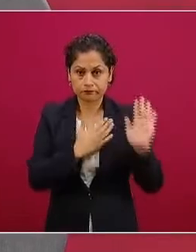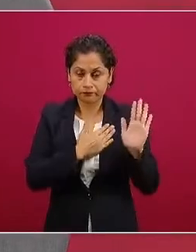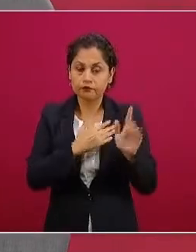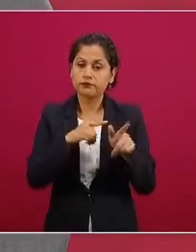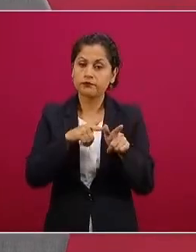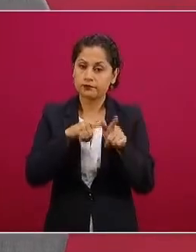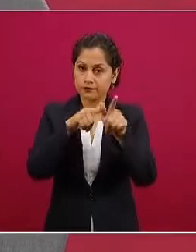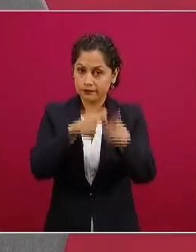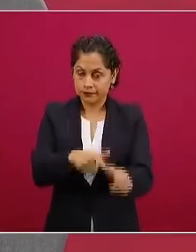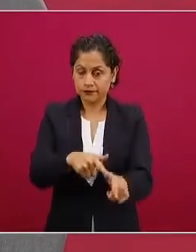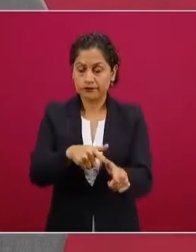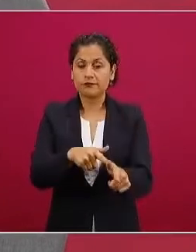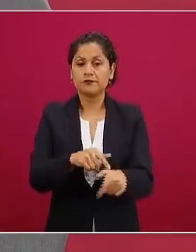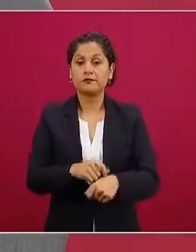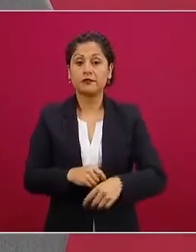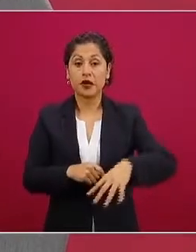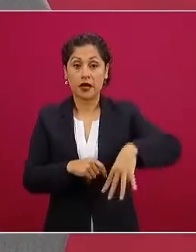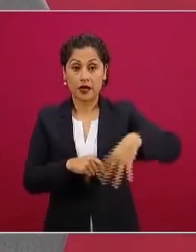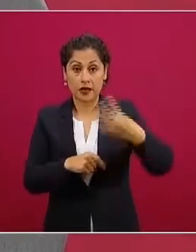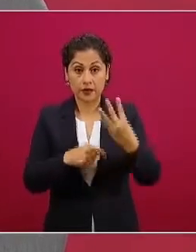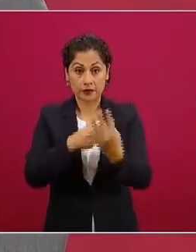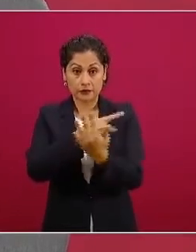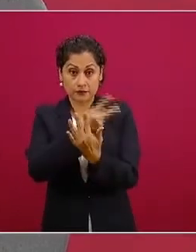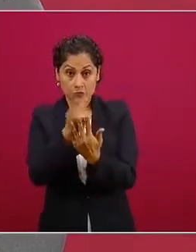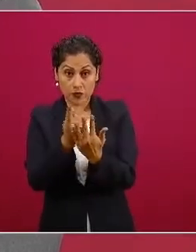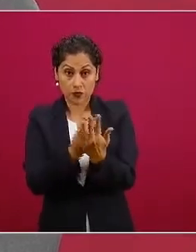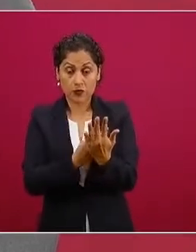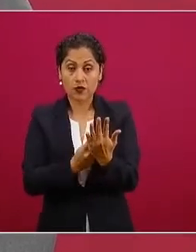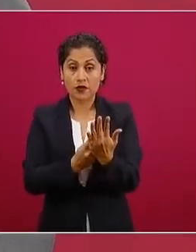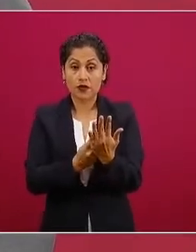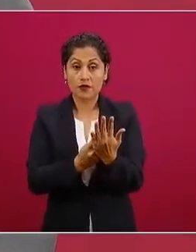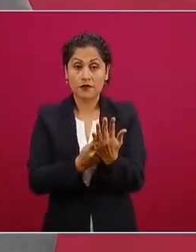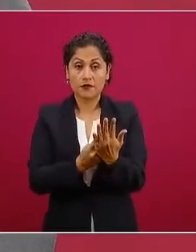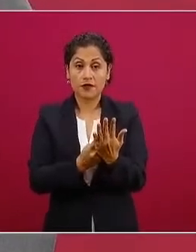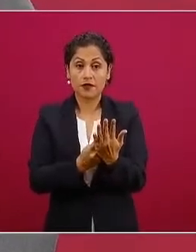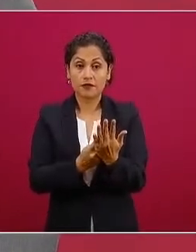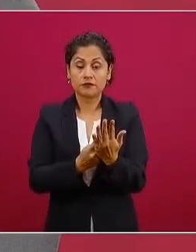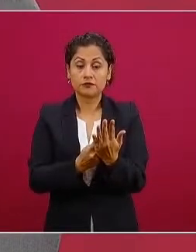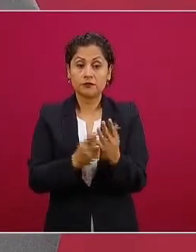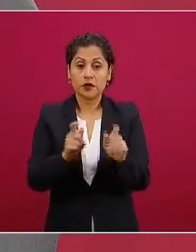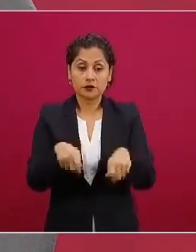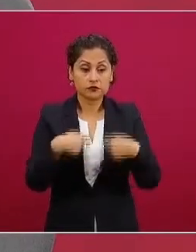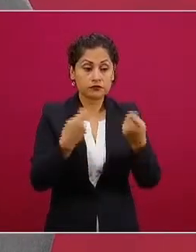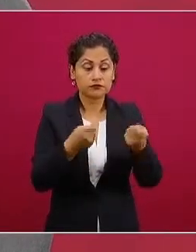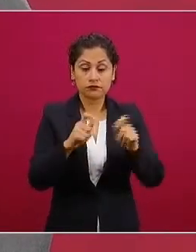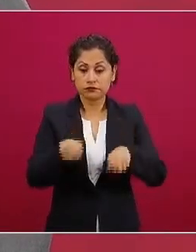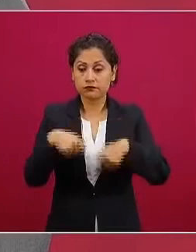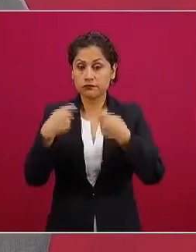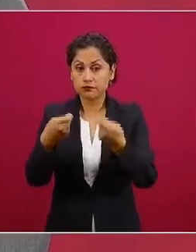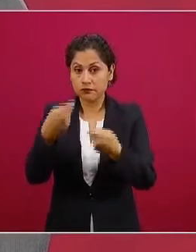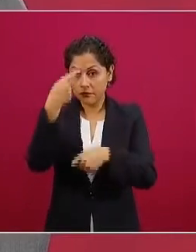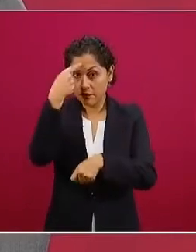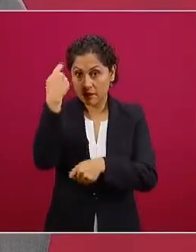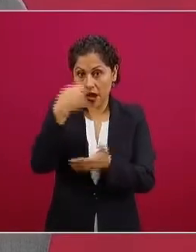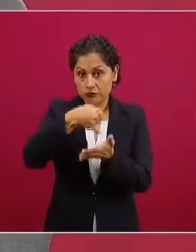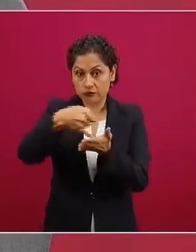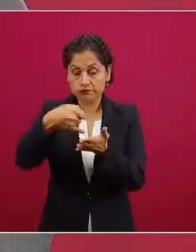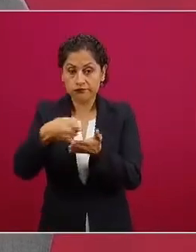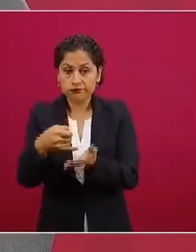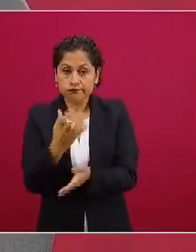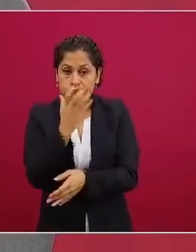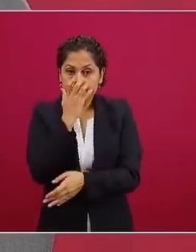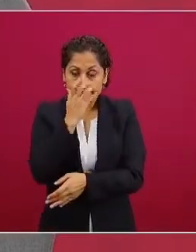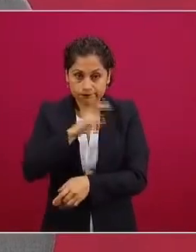Catorce, distribución de fertilizantes. Catorce,